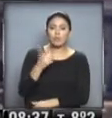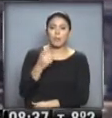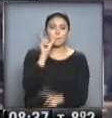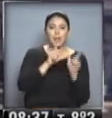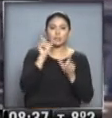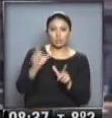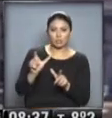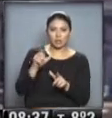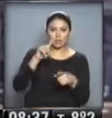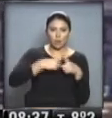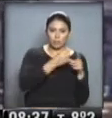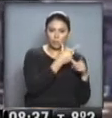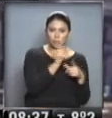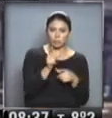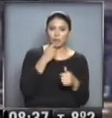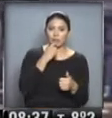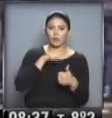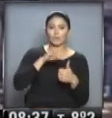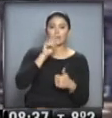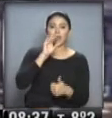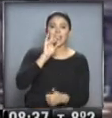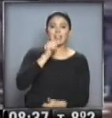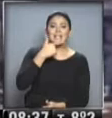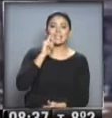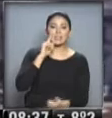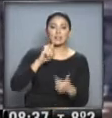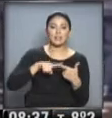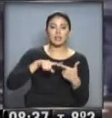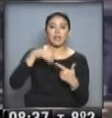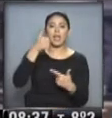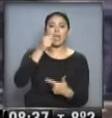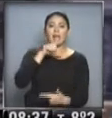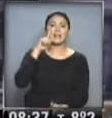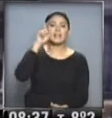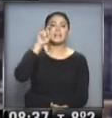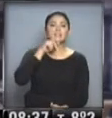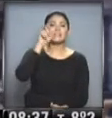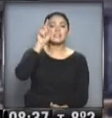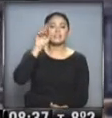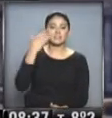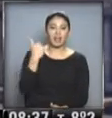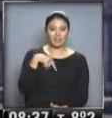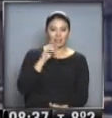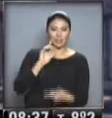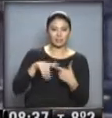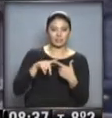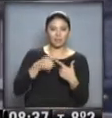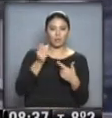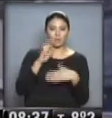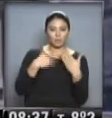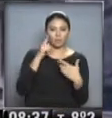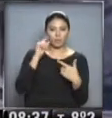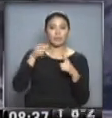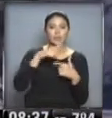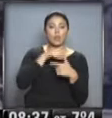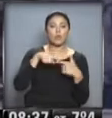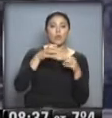que proviene de la política. Héctor Valdasi, del PRO, el exárbitro. Carlos Macal, este era el Colorado que jugaba al fútbol, es candidato del